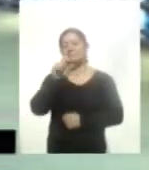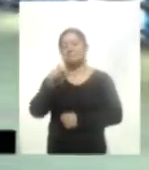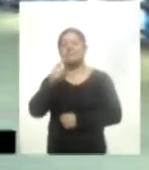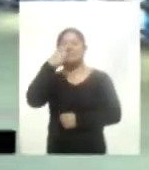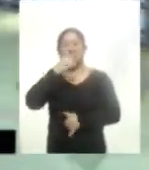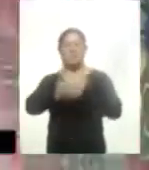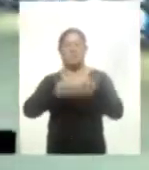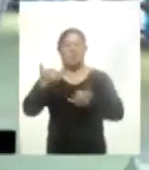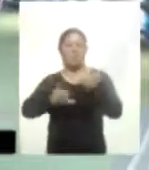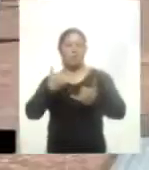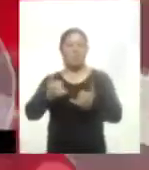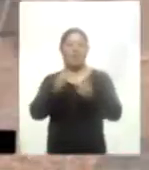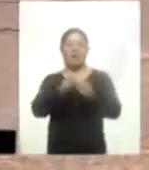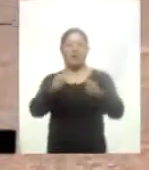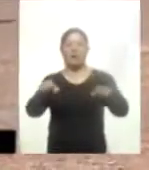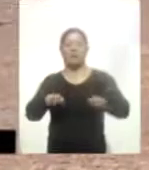Premier.